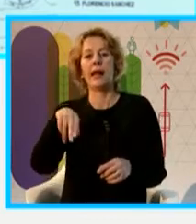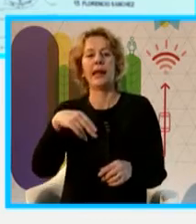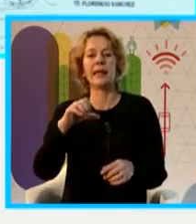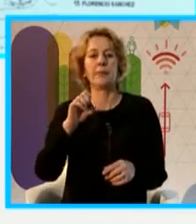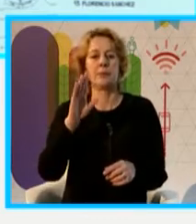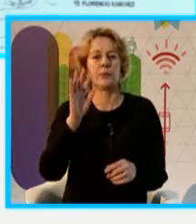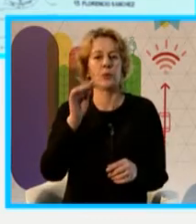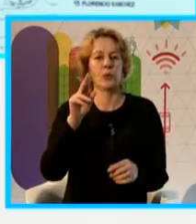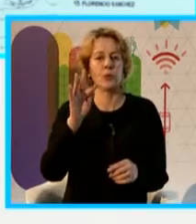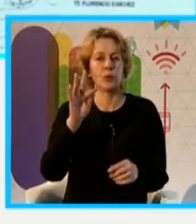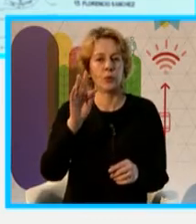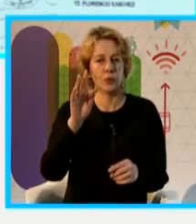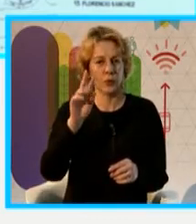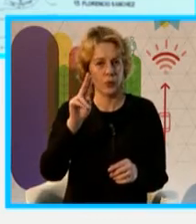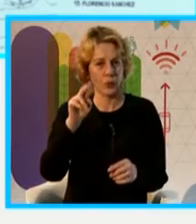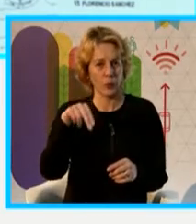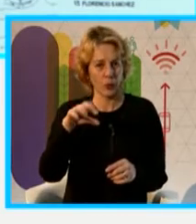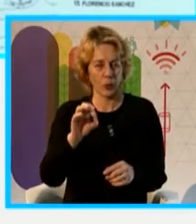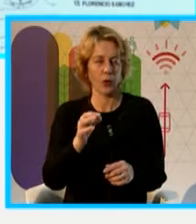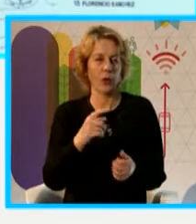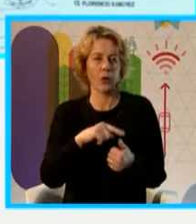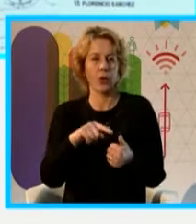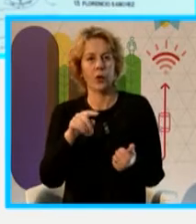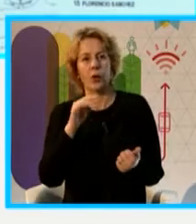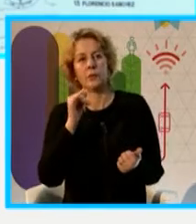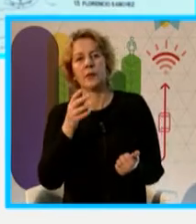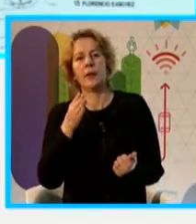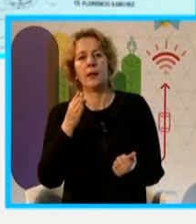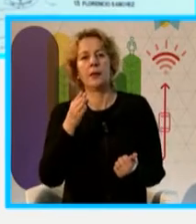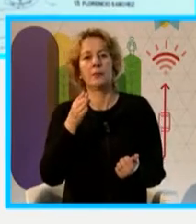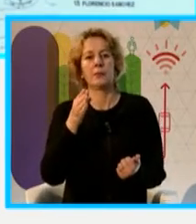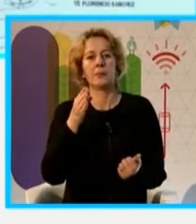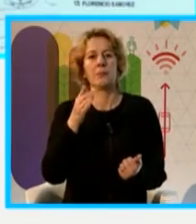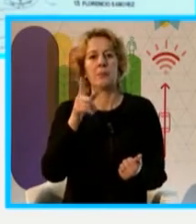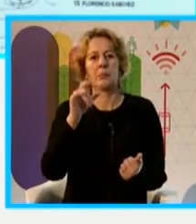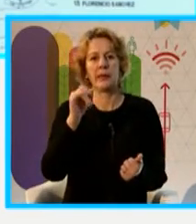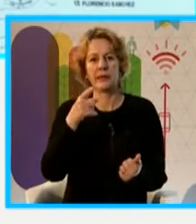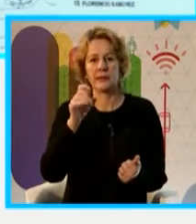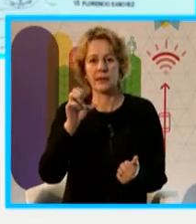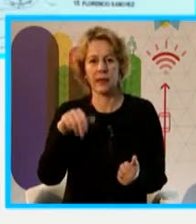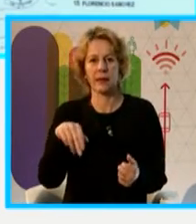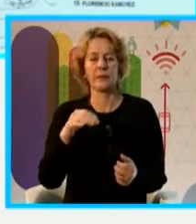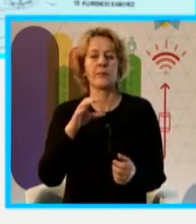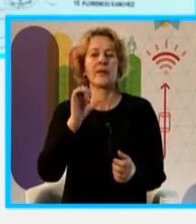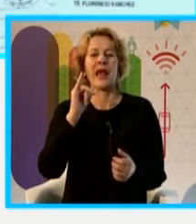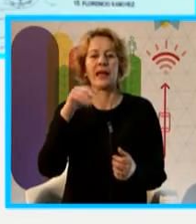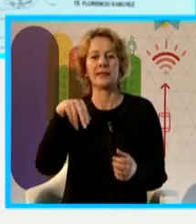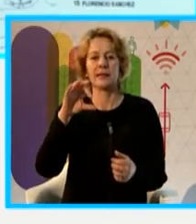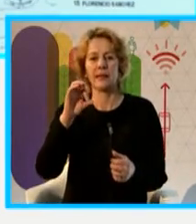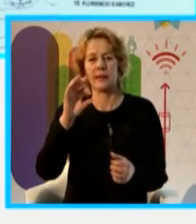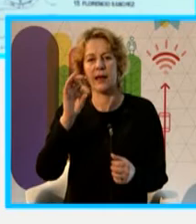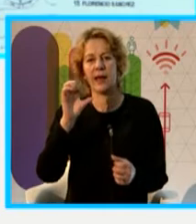Blixen, el monumento a Eisten, Confucio,